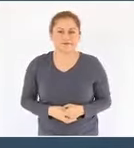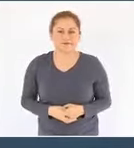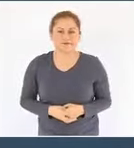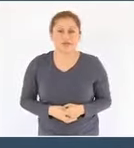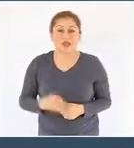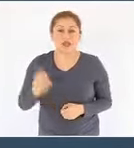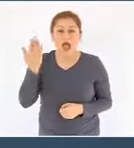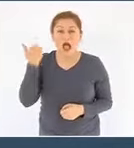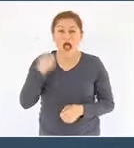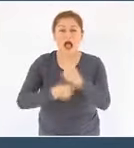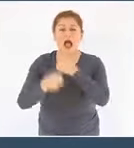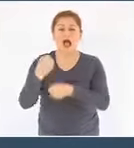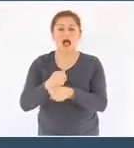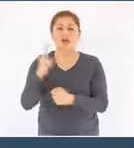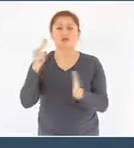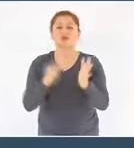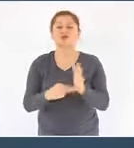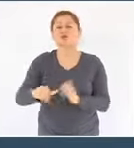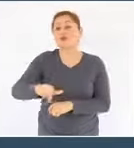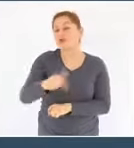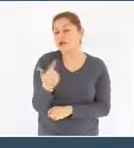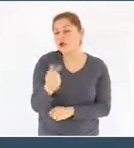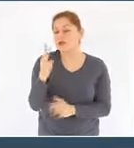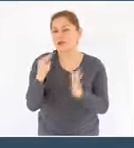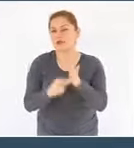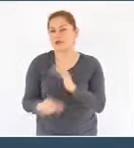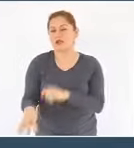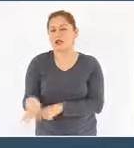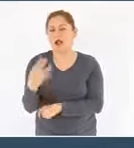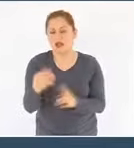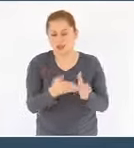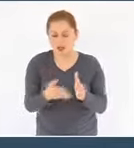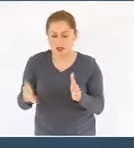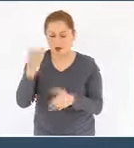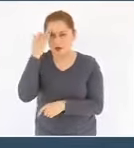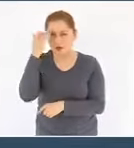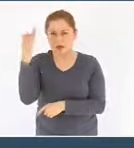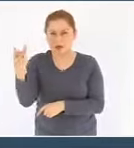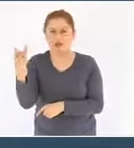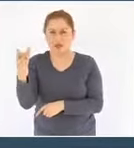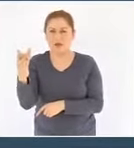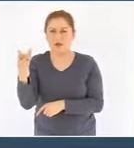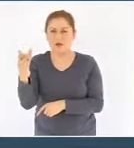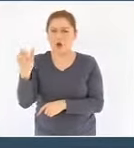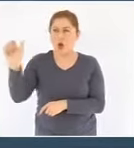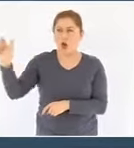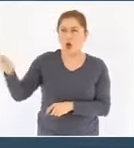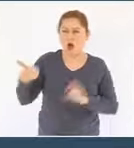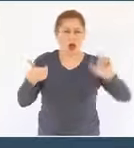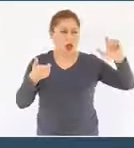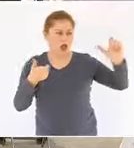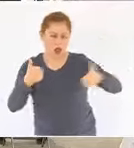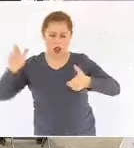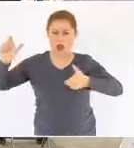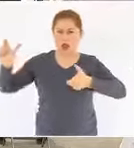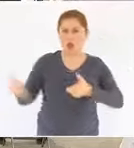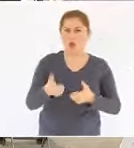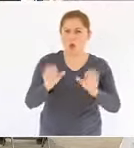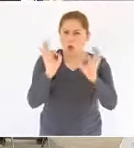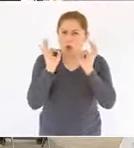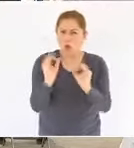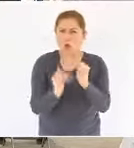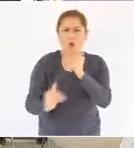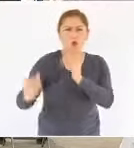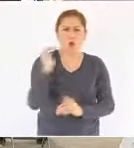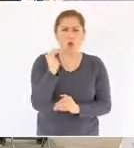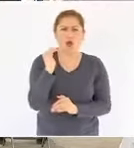periodo 2012 2014 fueron las más altas en la historia de Pemex y